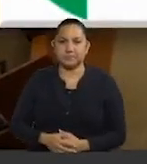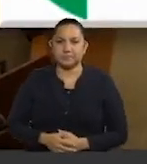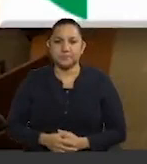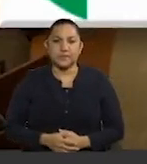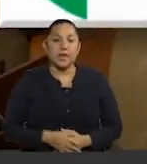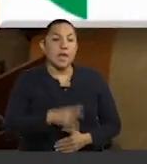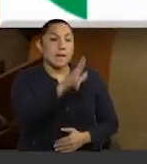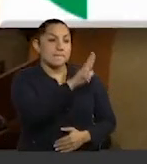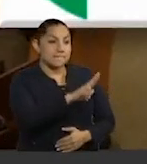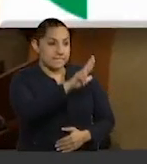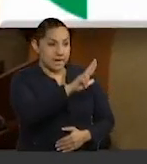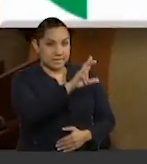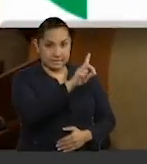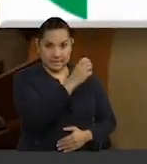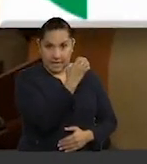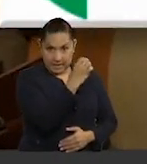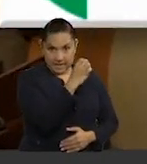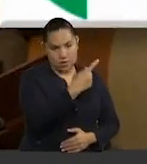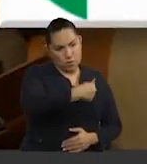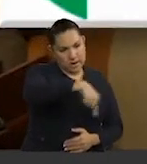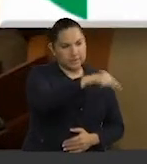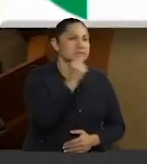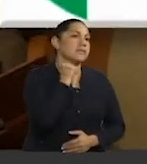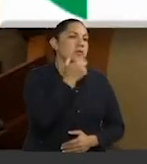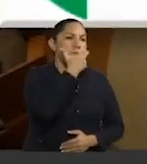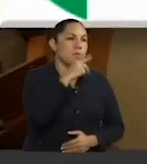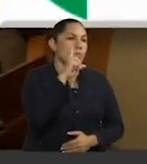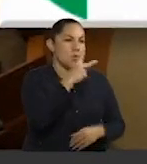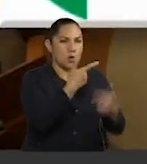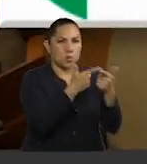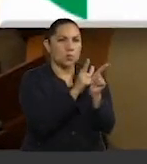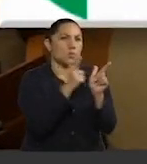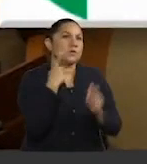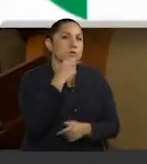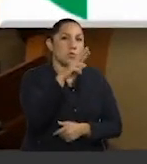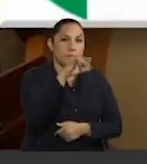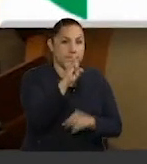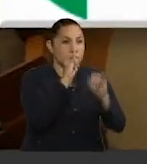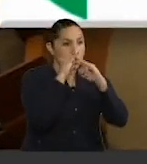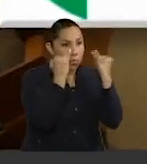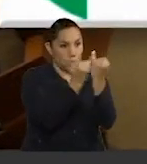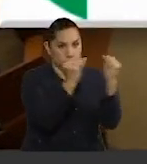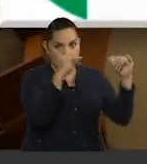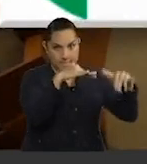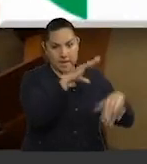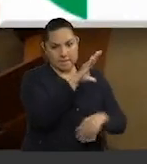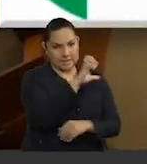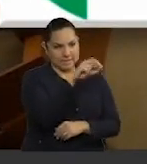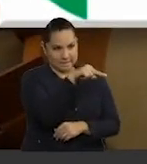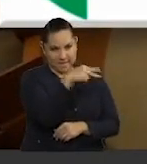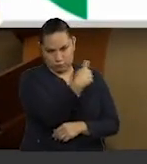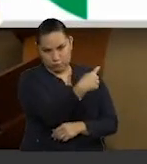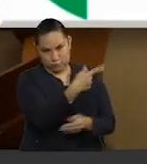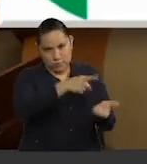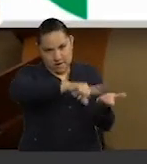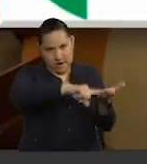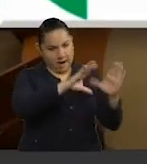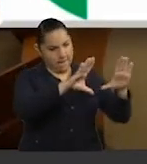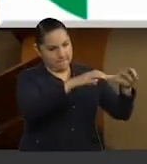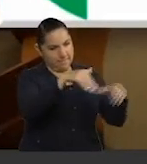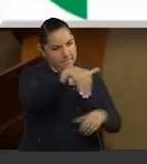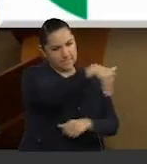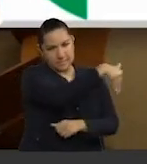El martes 30 de enero, las y los senadores del PRI se van a reunir en el Comité Ejecutivo Nacional de su partido, ahí sobre